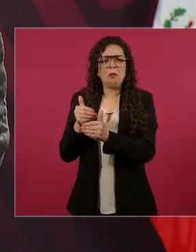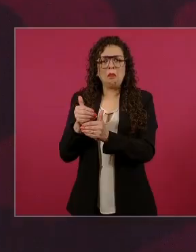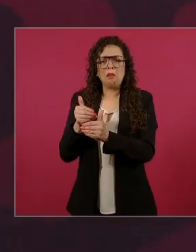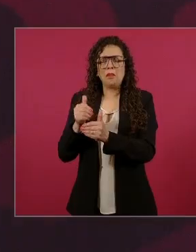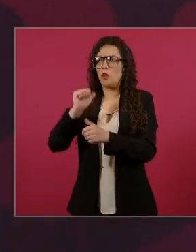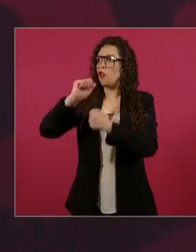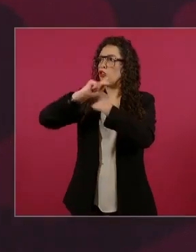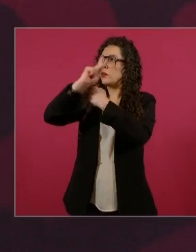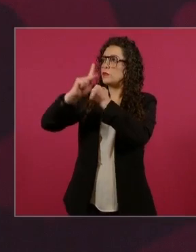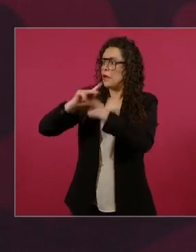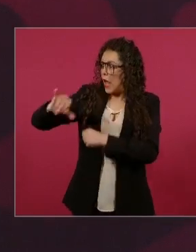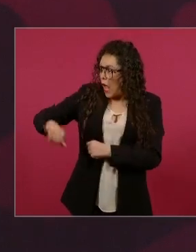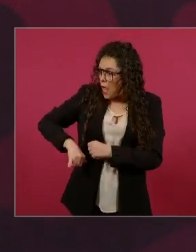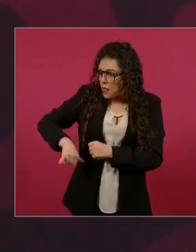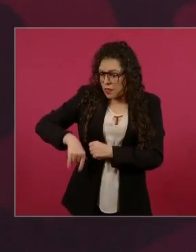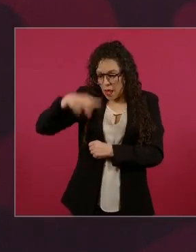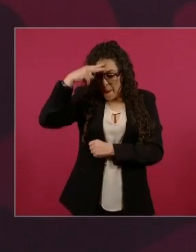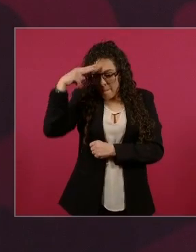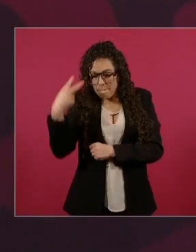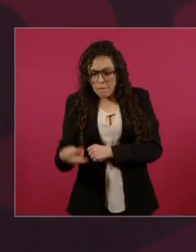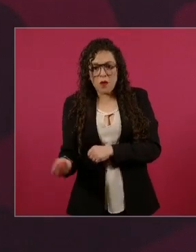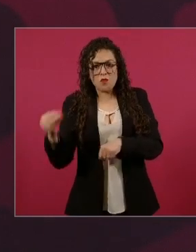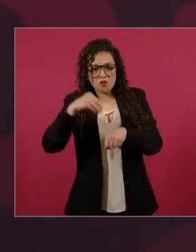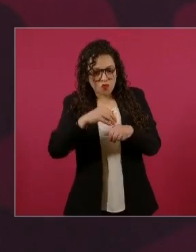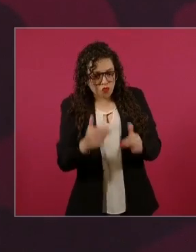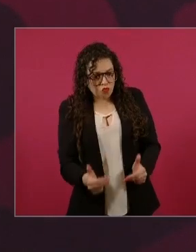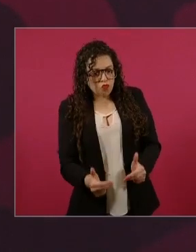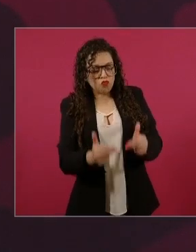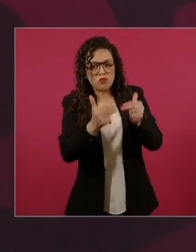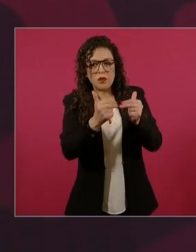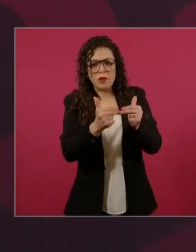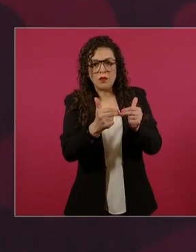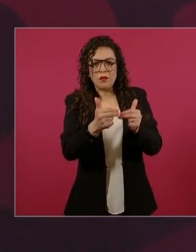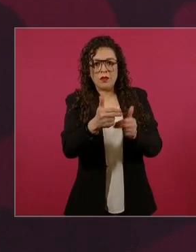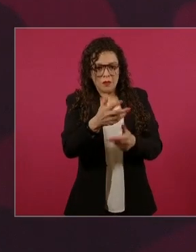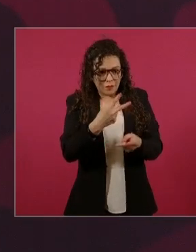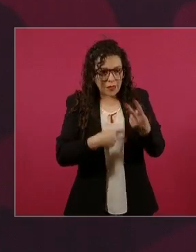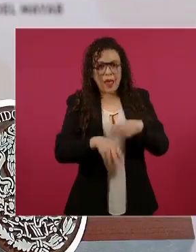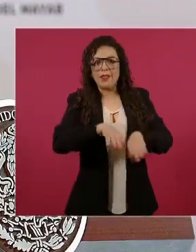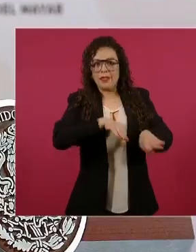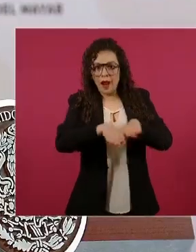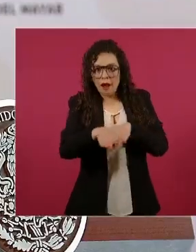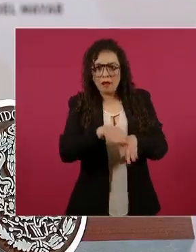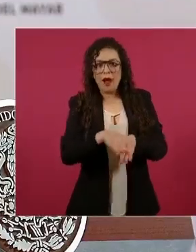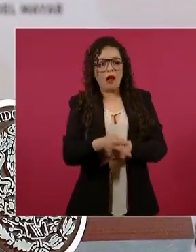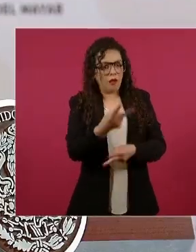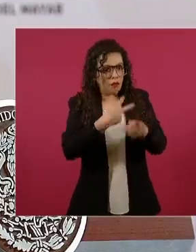que así